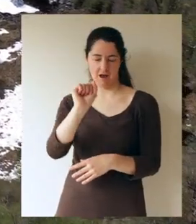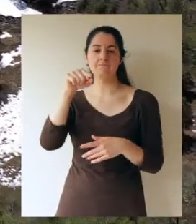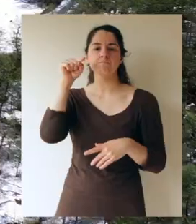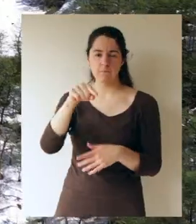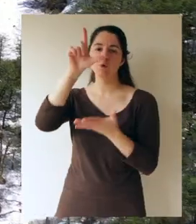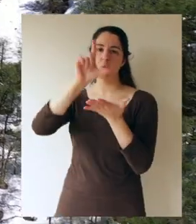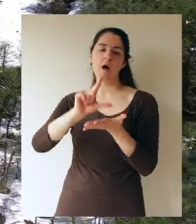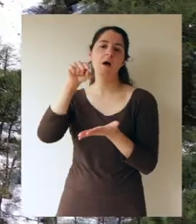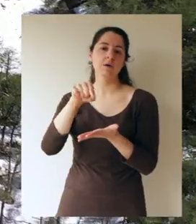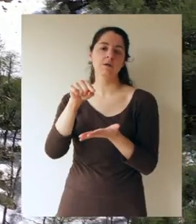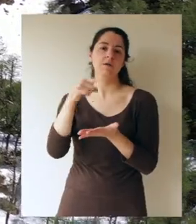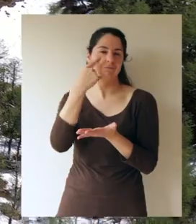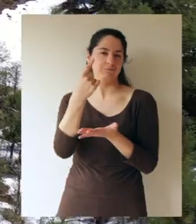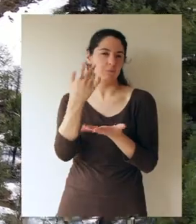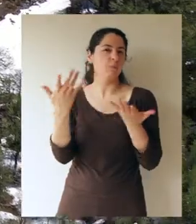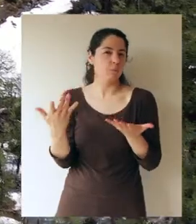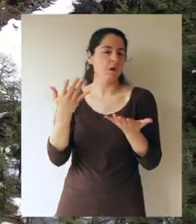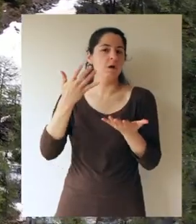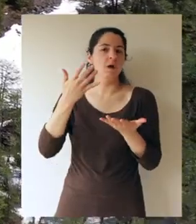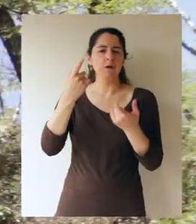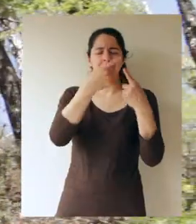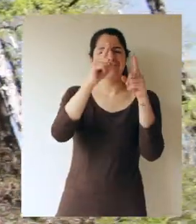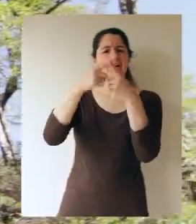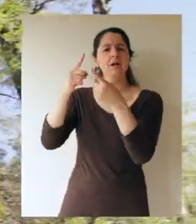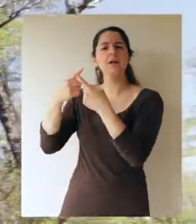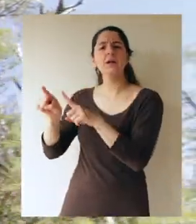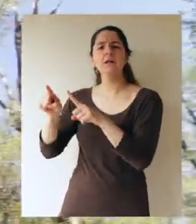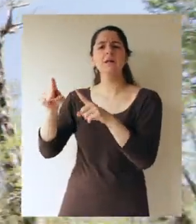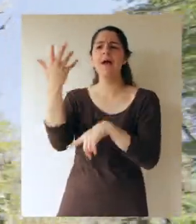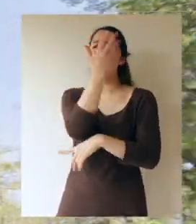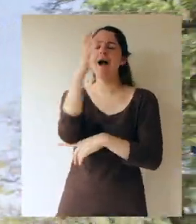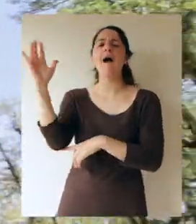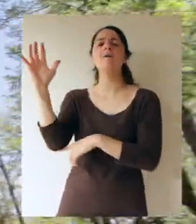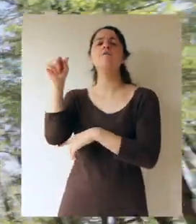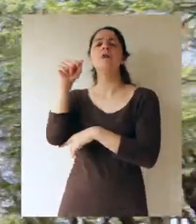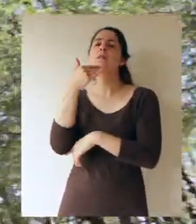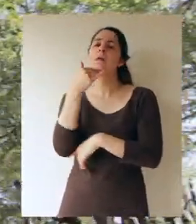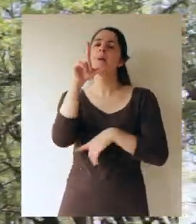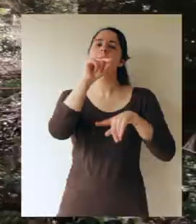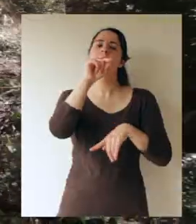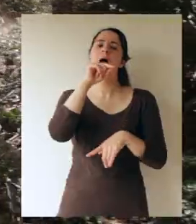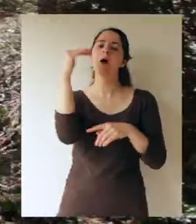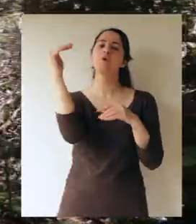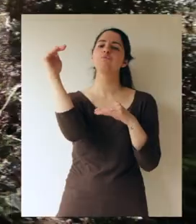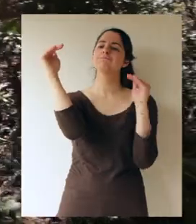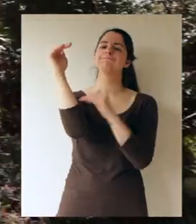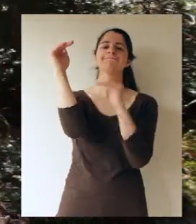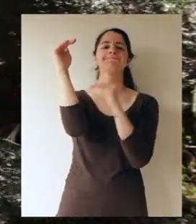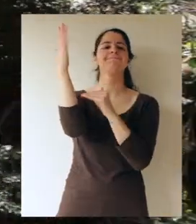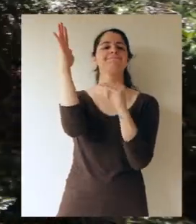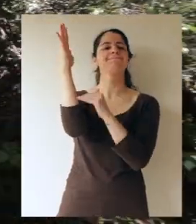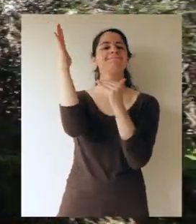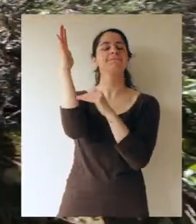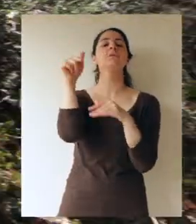por lo general, se logra apreciar distintos ejemplares de pájaros carpinteros, ya que en esta fecha